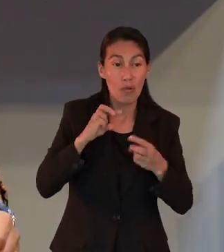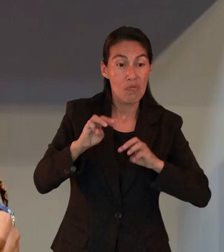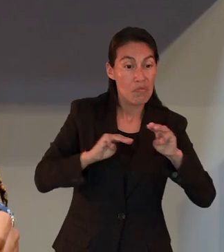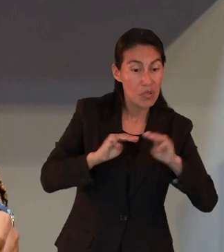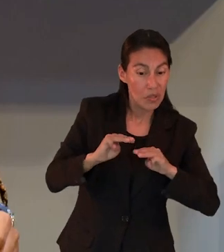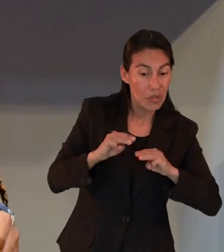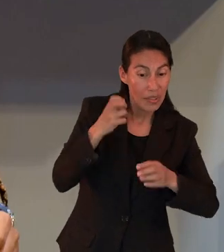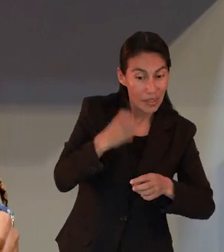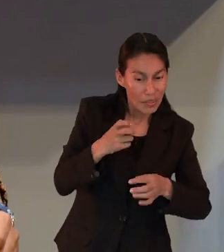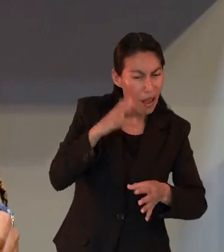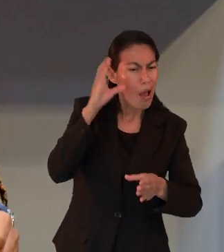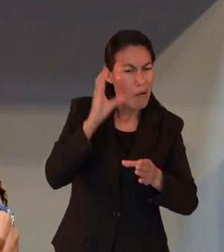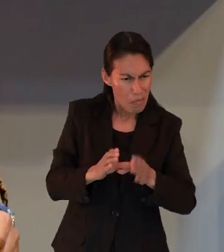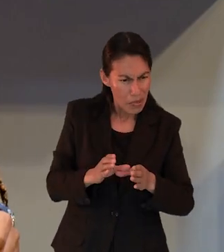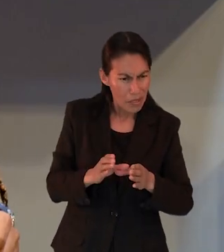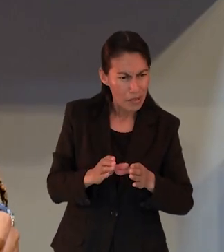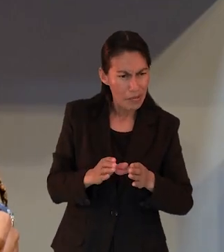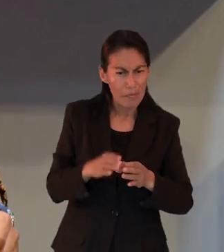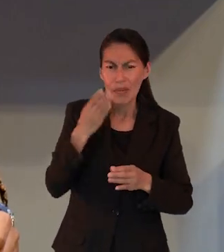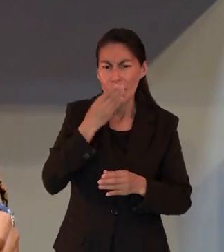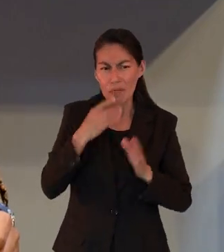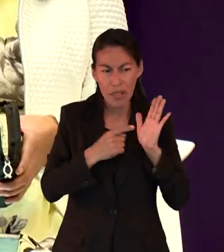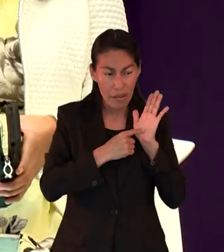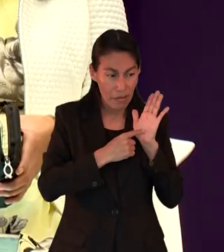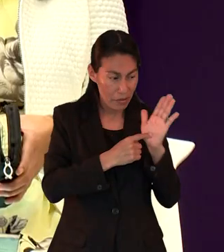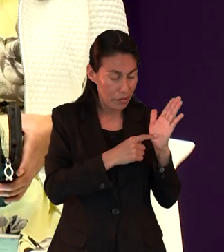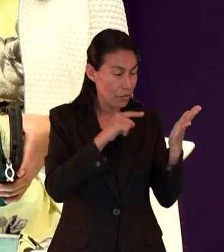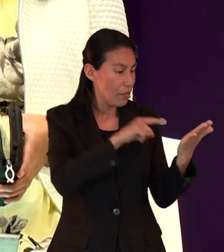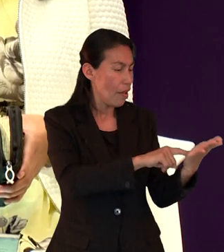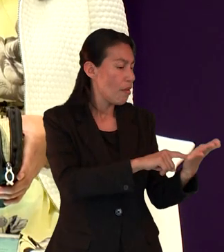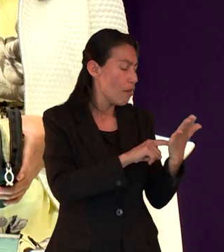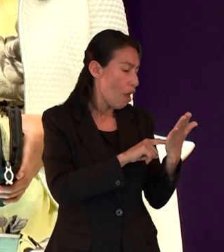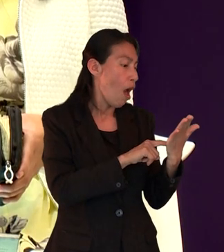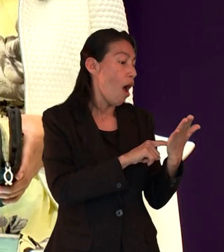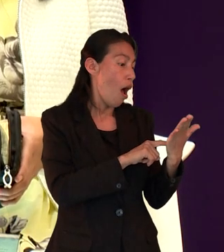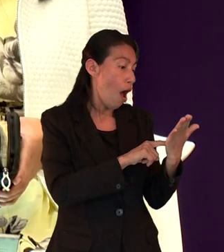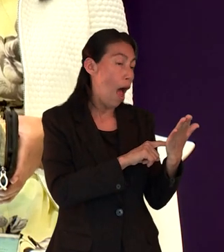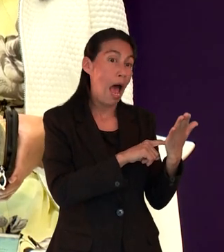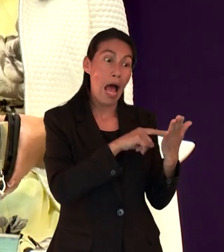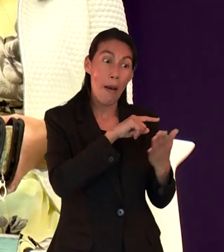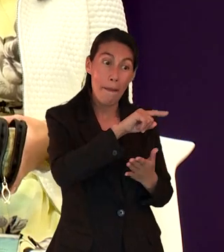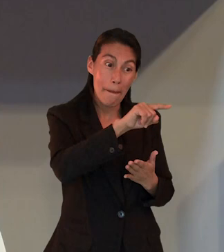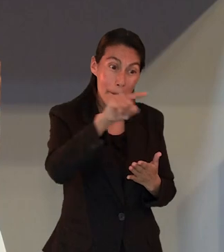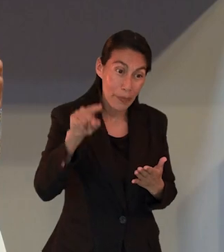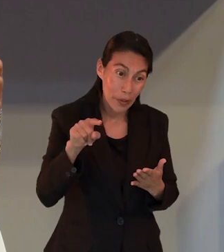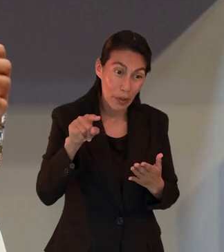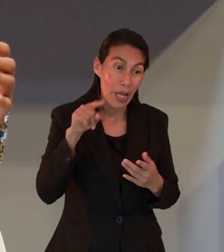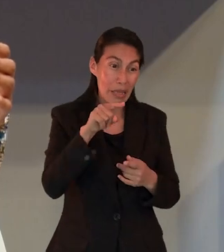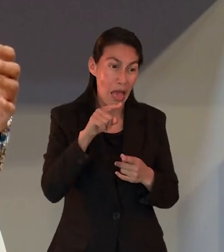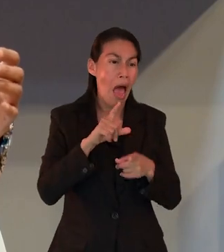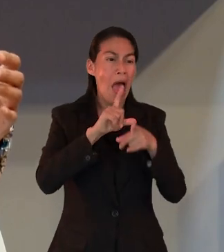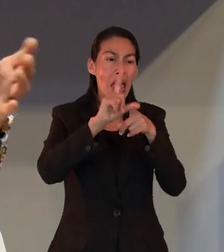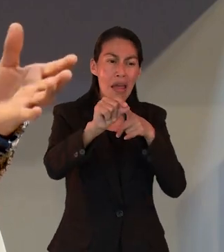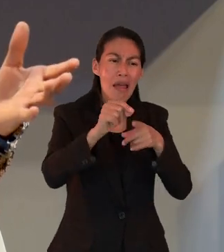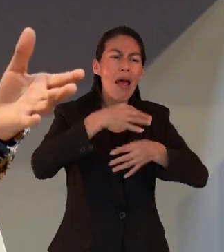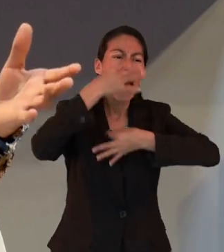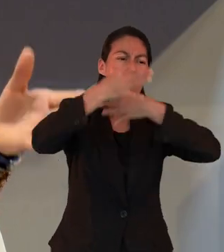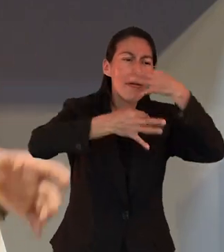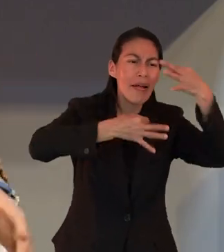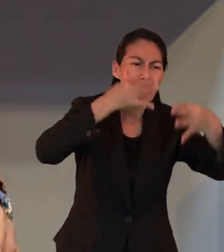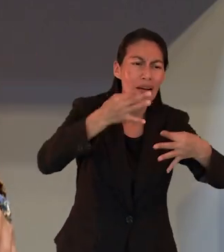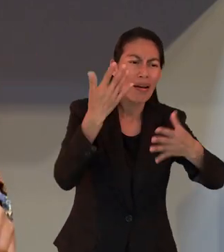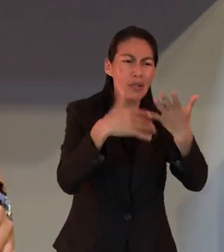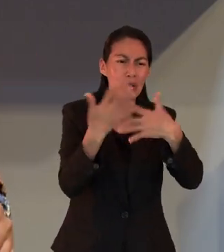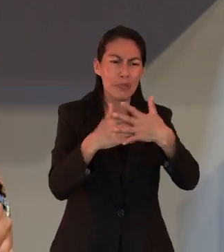la misión es ir a predicar a aquellos que están lejos incluso en otros en otros continentes yo tuve la